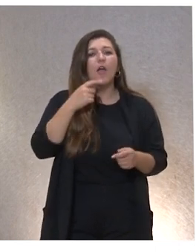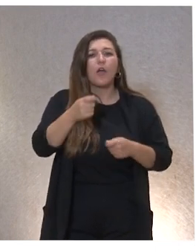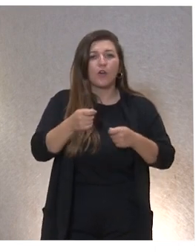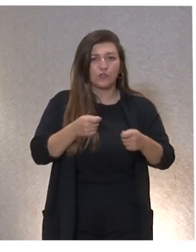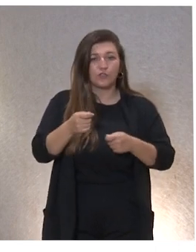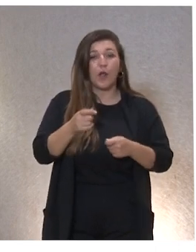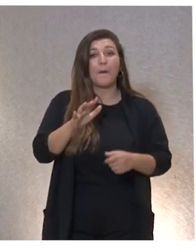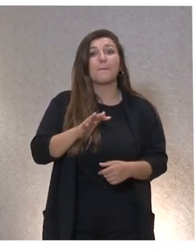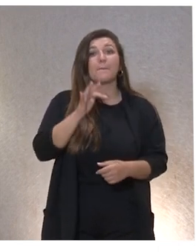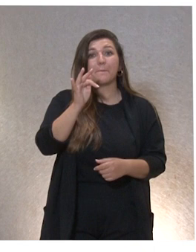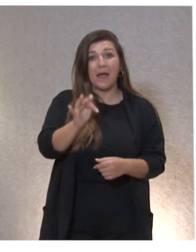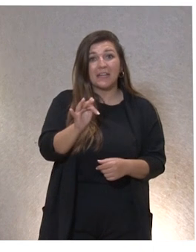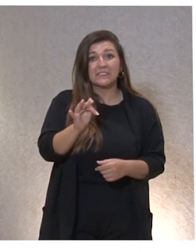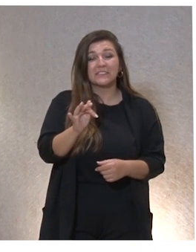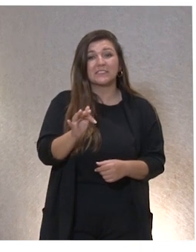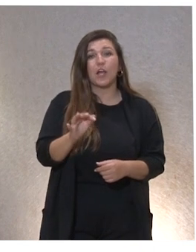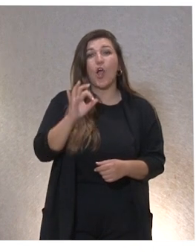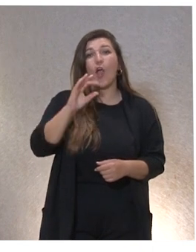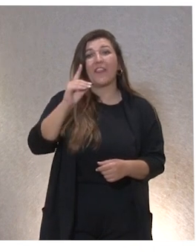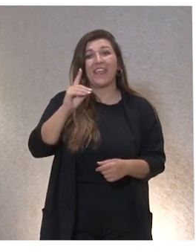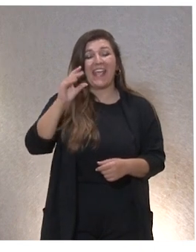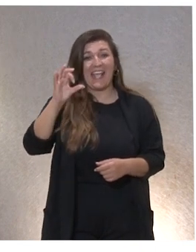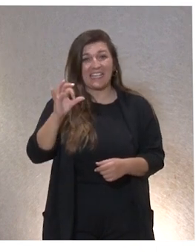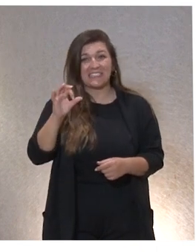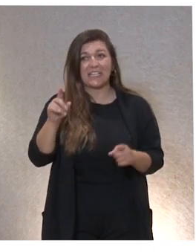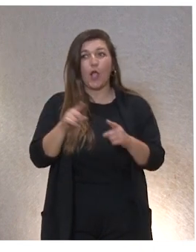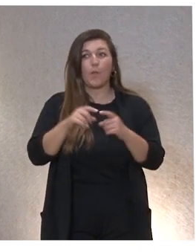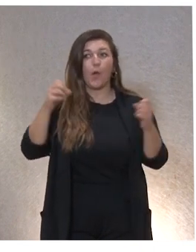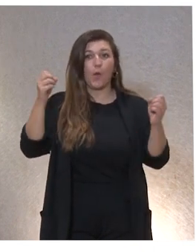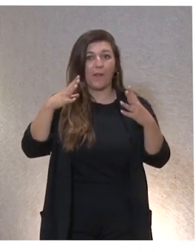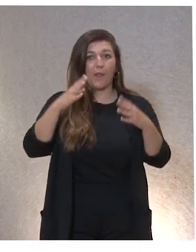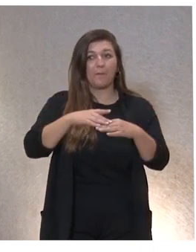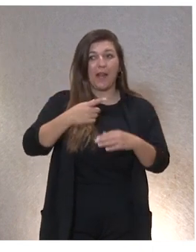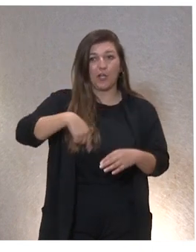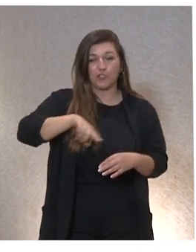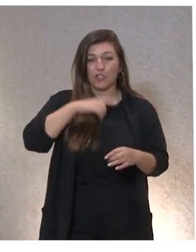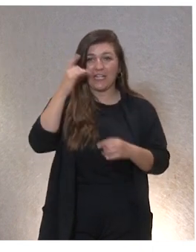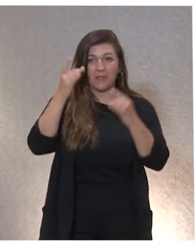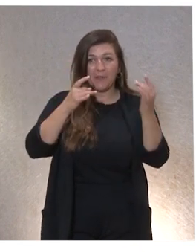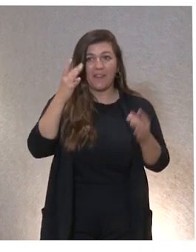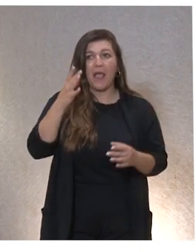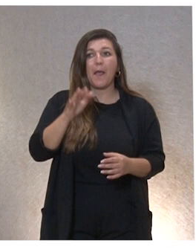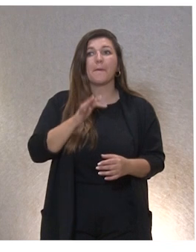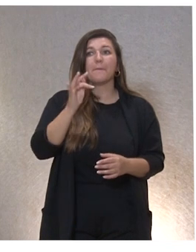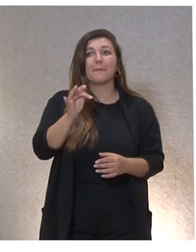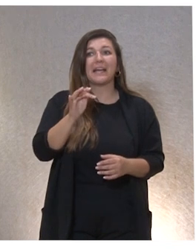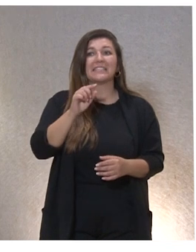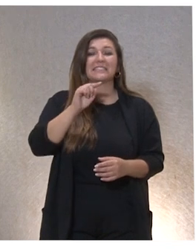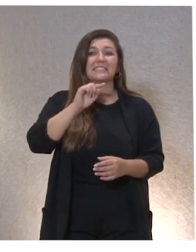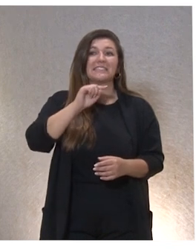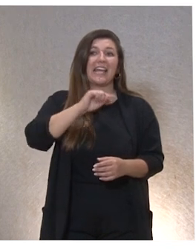también los ODS que es una iluminación para nosotros para nuestra actividad y la ética de la